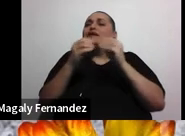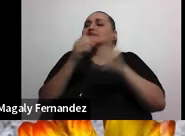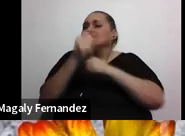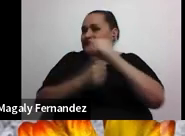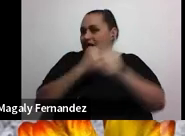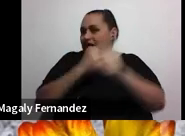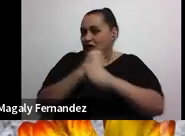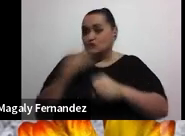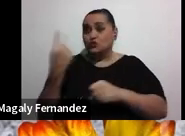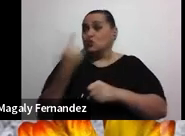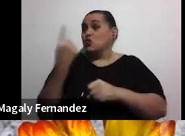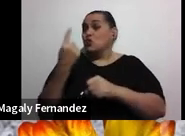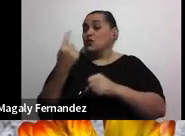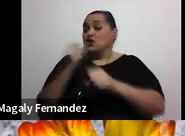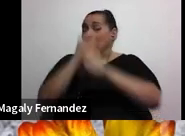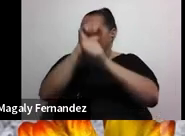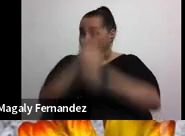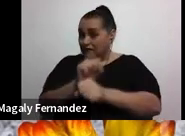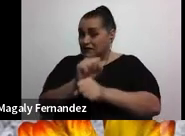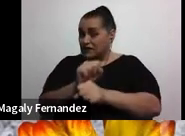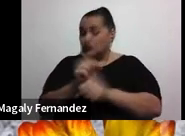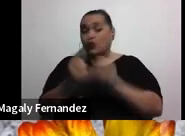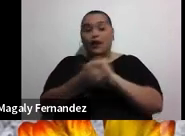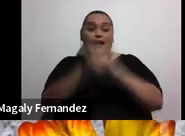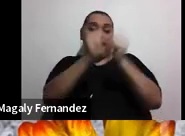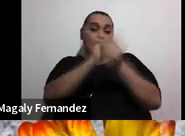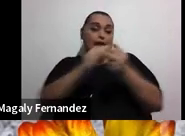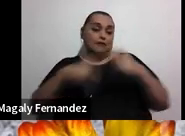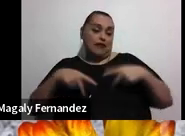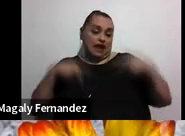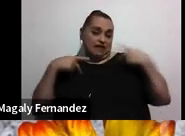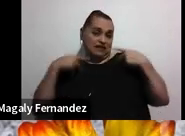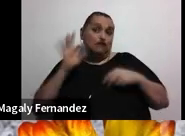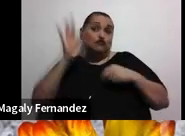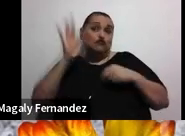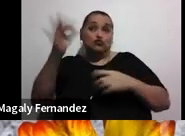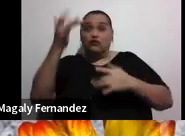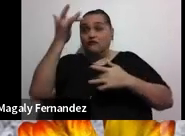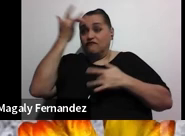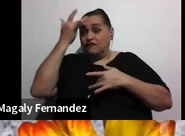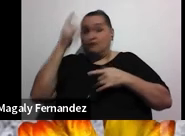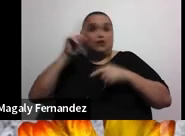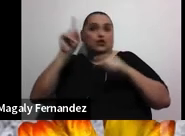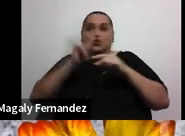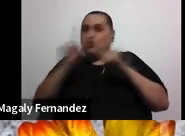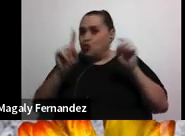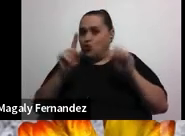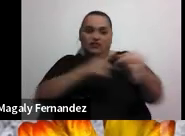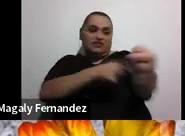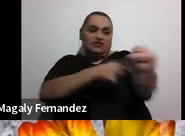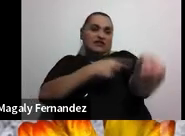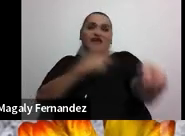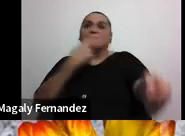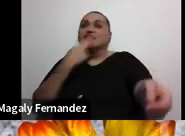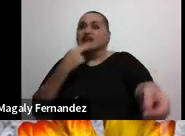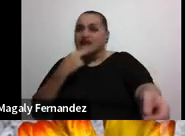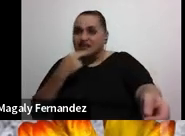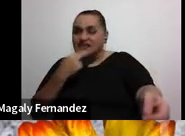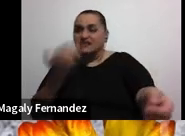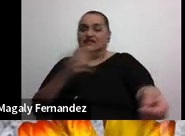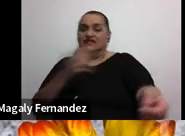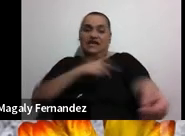hábito puede cambiarles la vida y que no terminen padeciendo una enfermedad crónica como diabetes la hipertensión